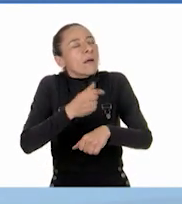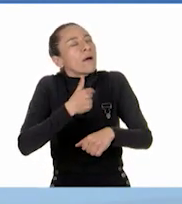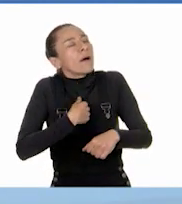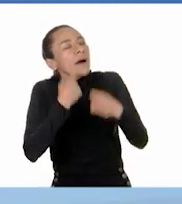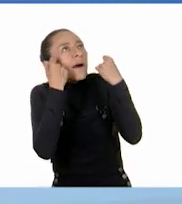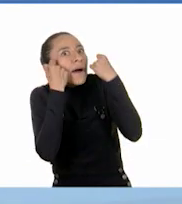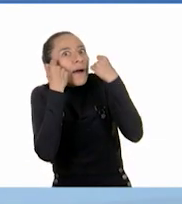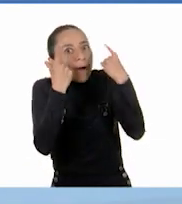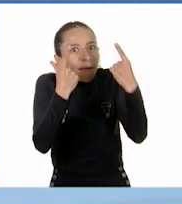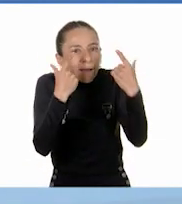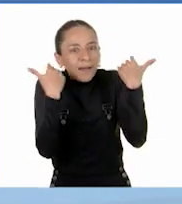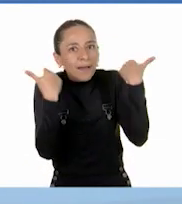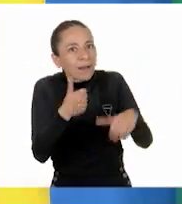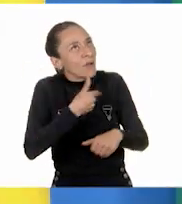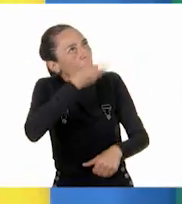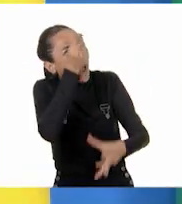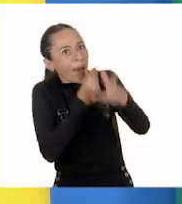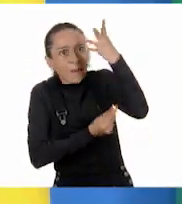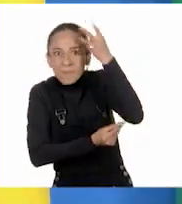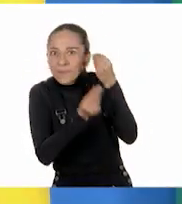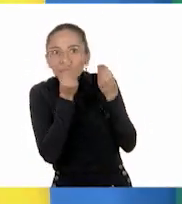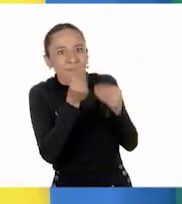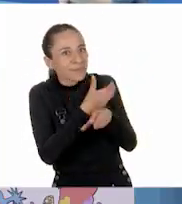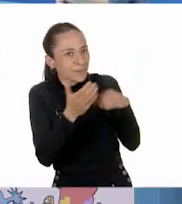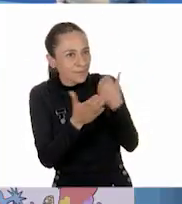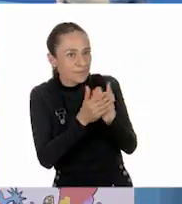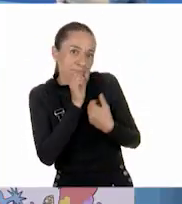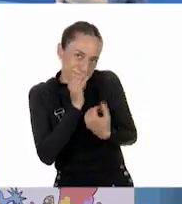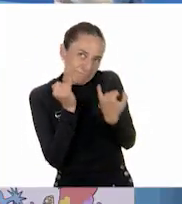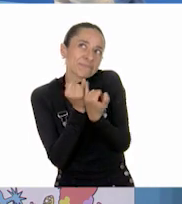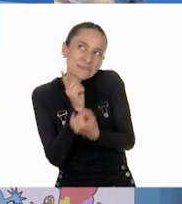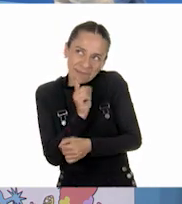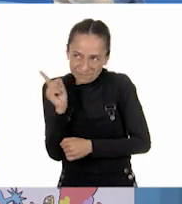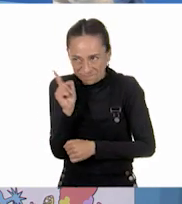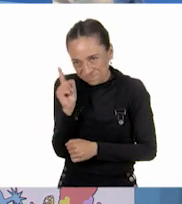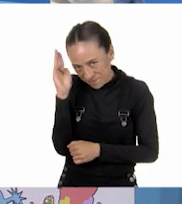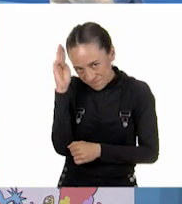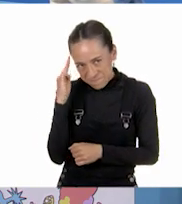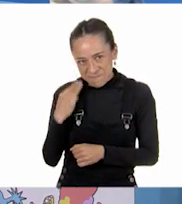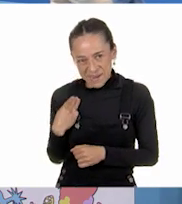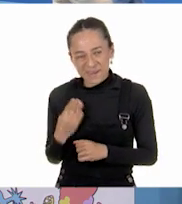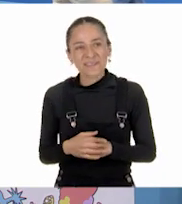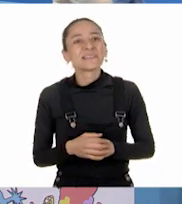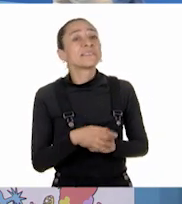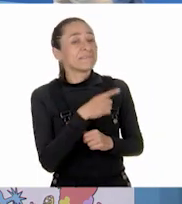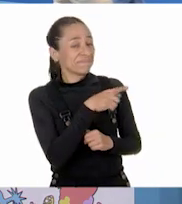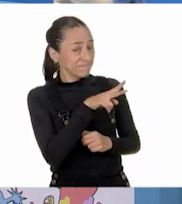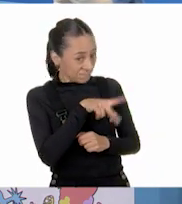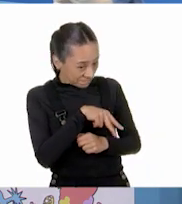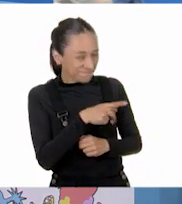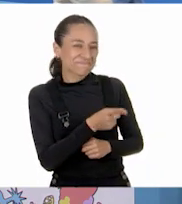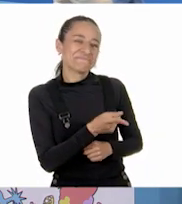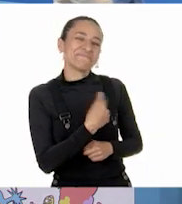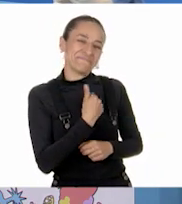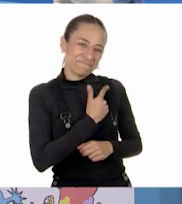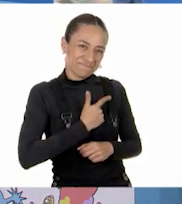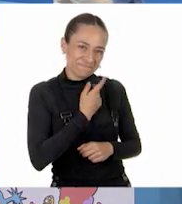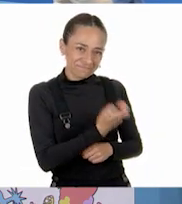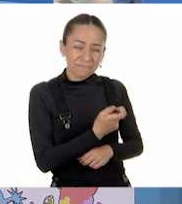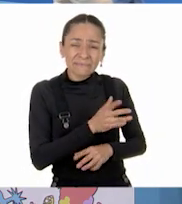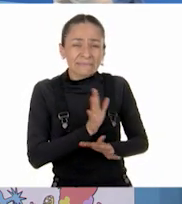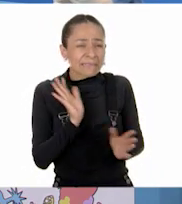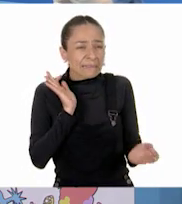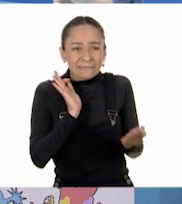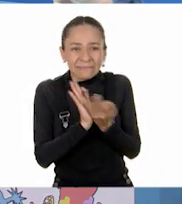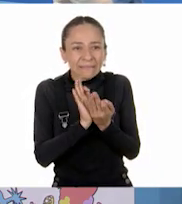con María, por supuesto. Raulito. Qué bueno, Raulito. Me da mucho gusto que digas eso. Y ya estamos finalizando nuestra clase